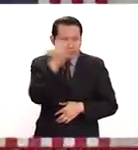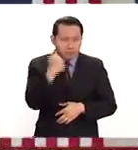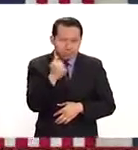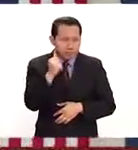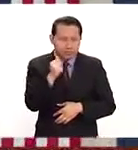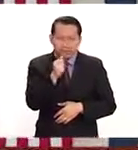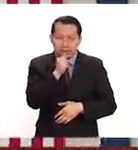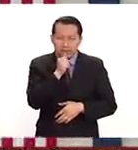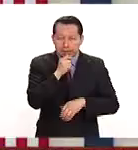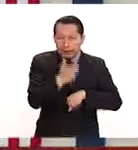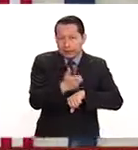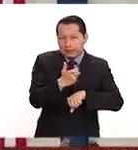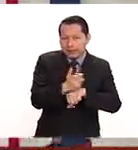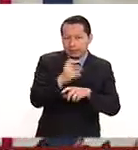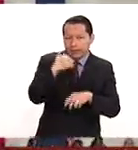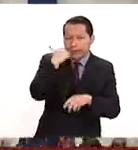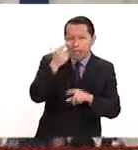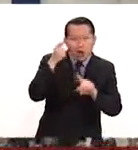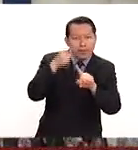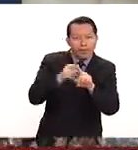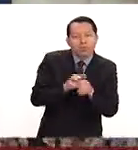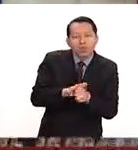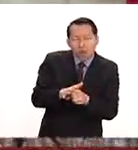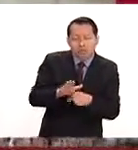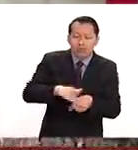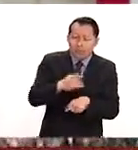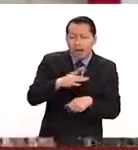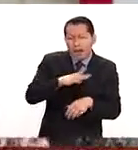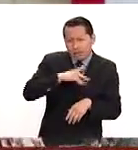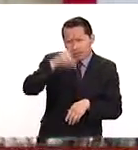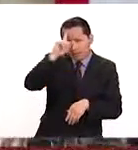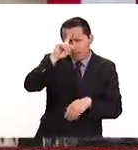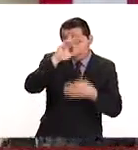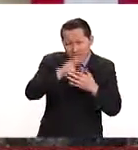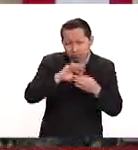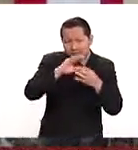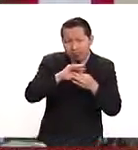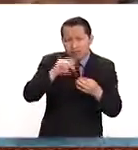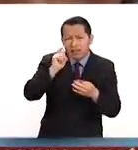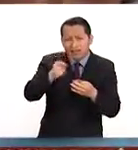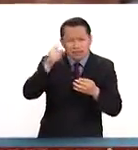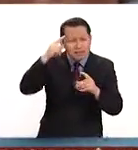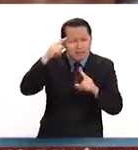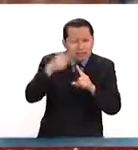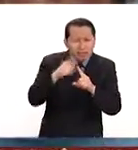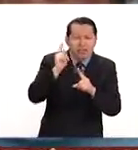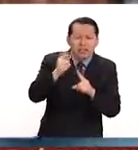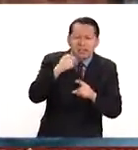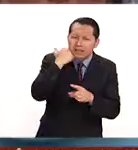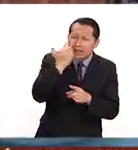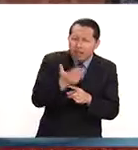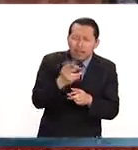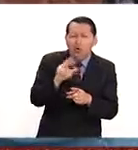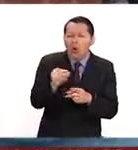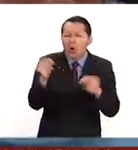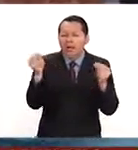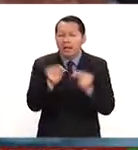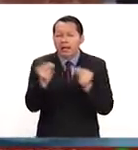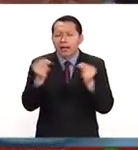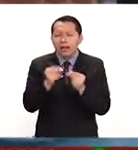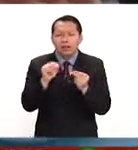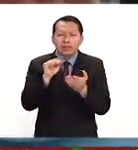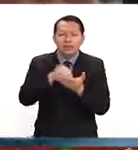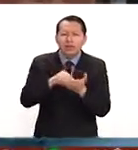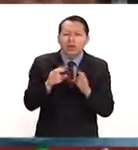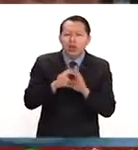pretende Estados Unidos, salvo a través de sus asesores que han dicho que lo que él busca no es necesariamente, y así lo dijo el nominado